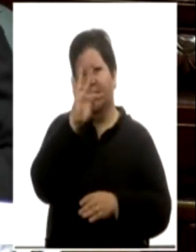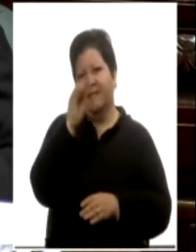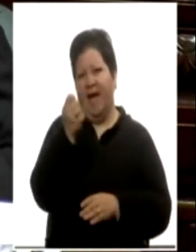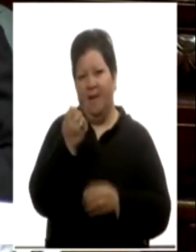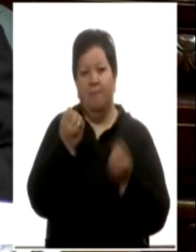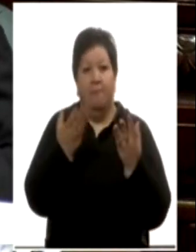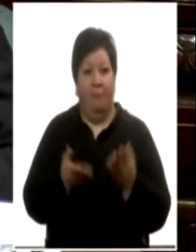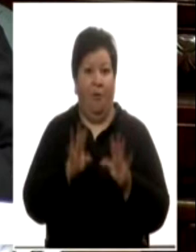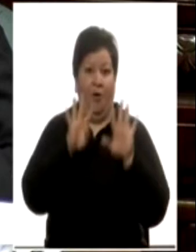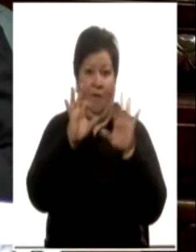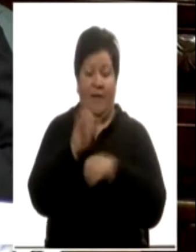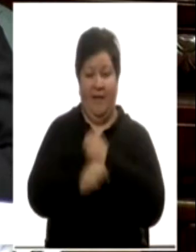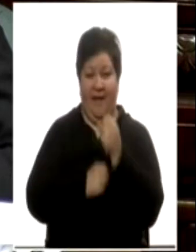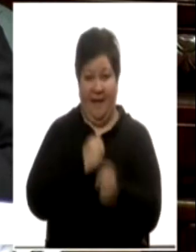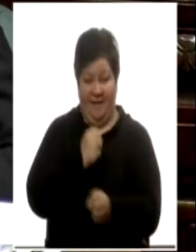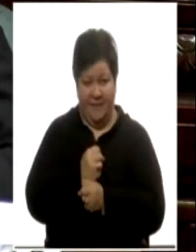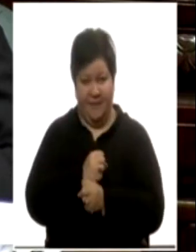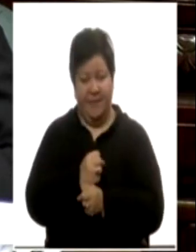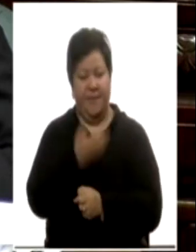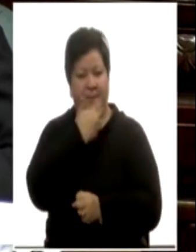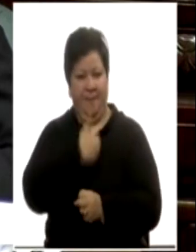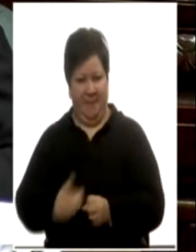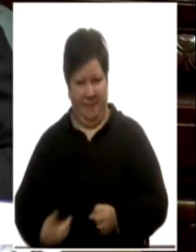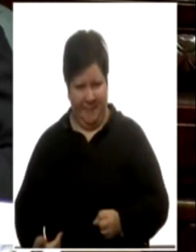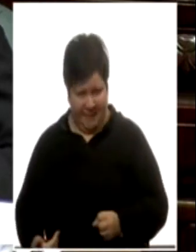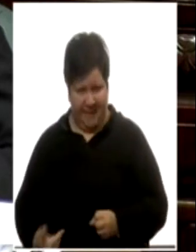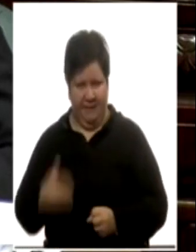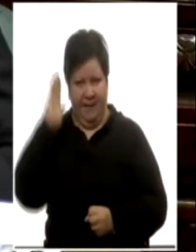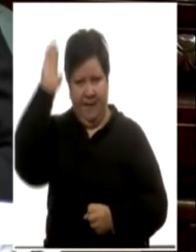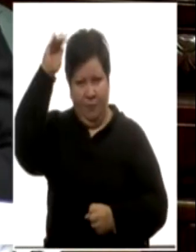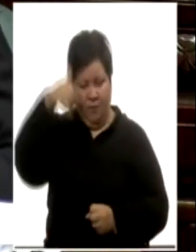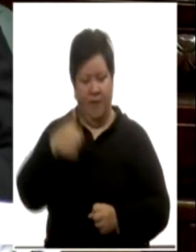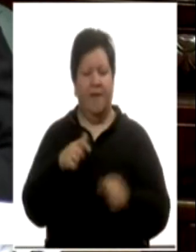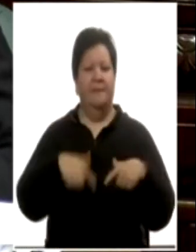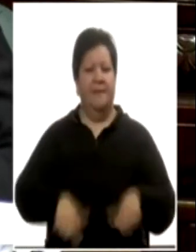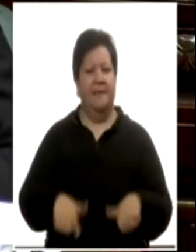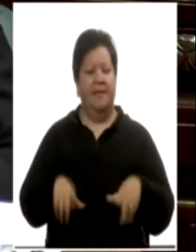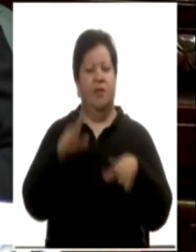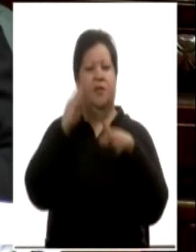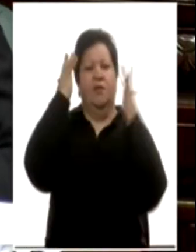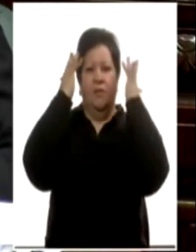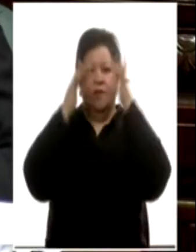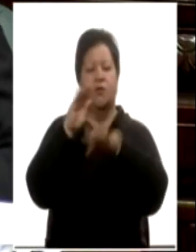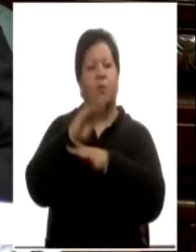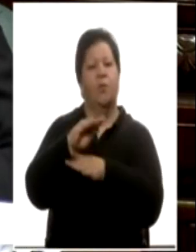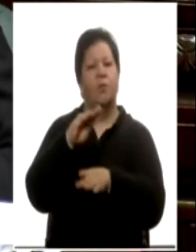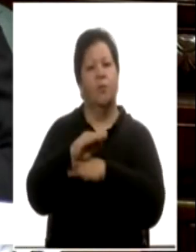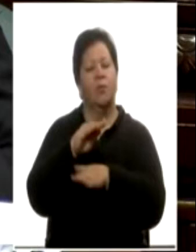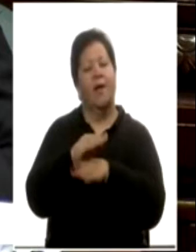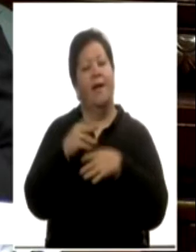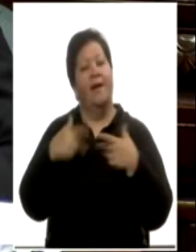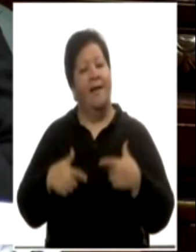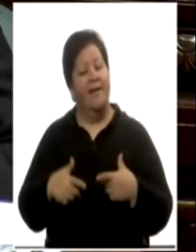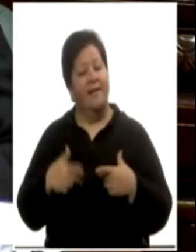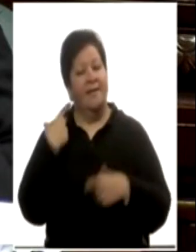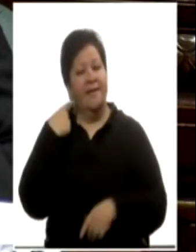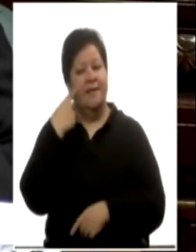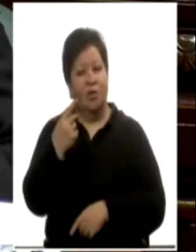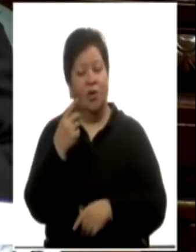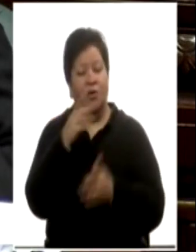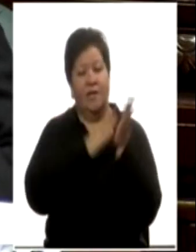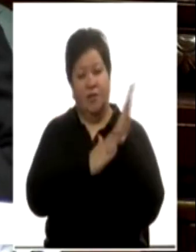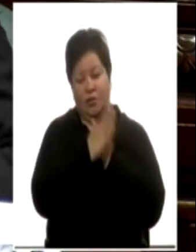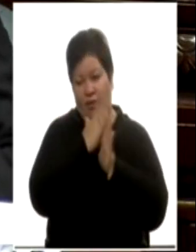aniversario, al Presidente de la República, al Ministerio de Educación y Cultura, a la Dirección Nacional de Cultura de ese ministerio,